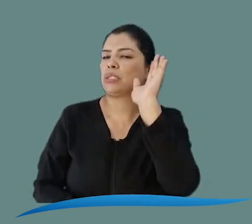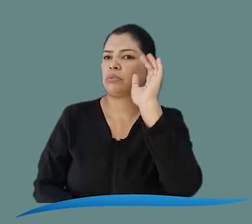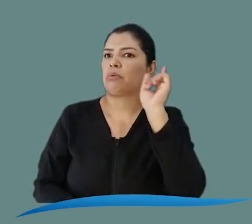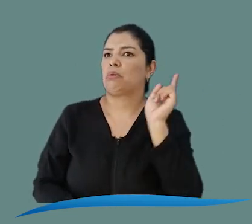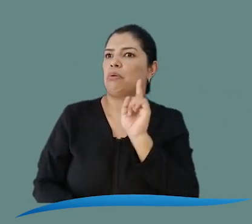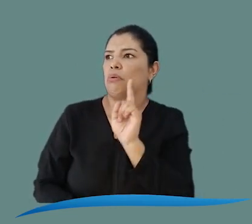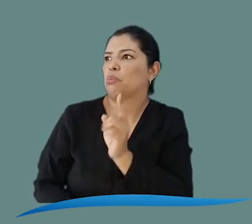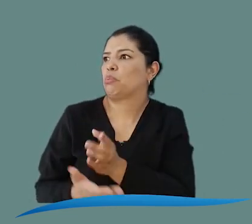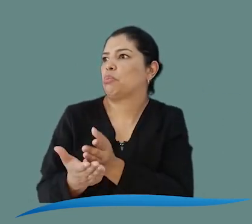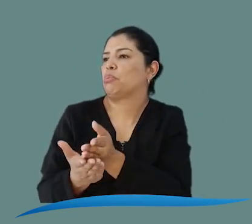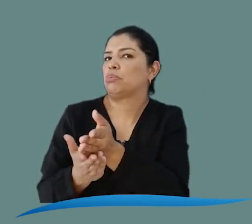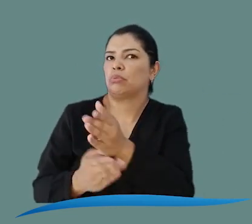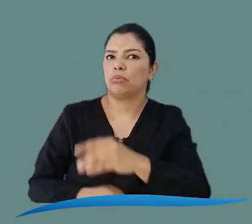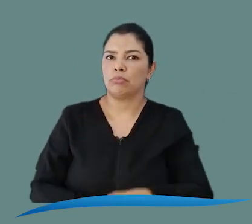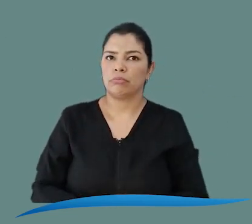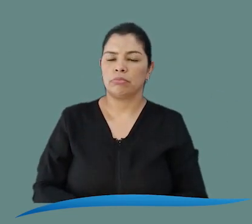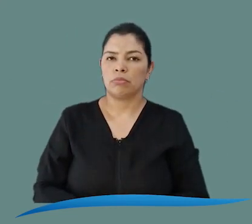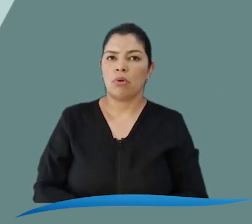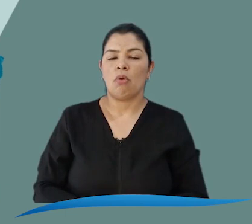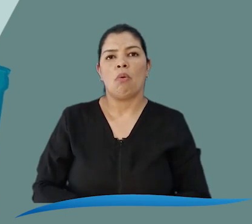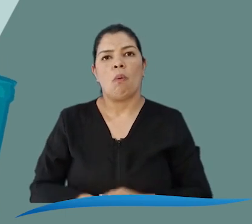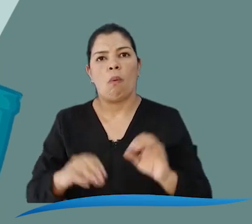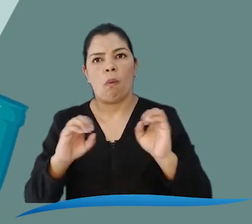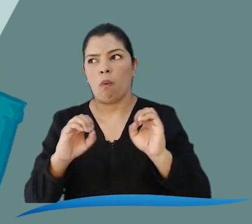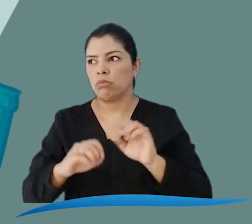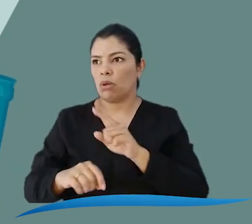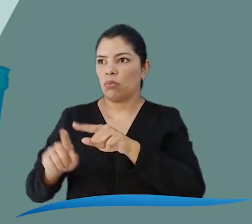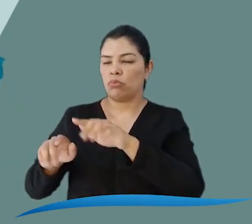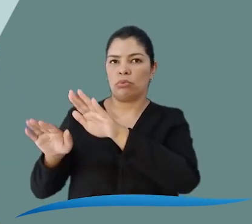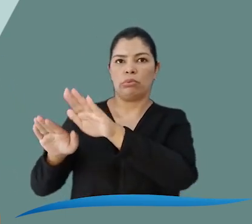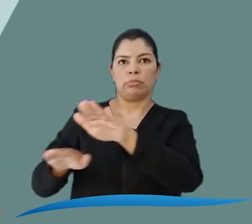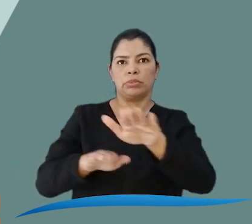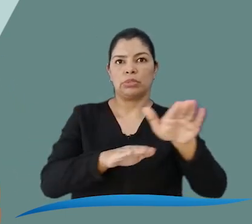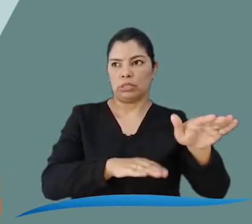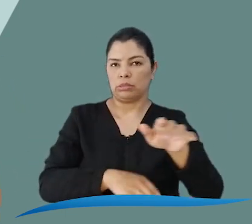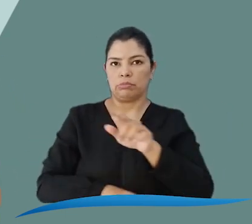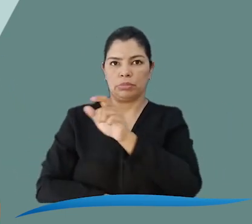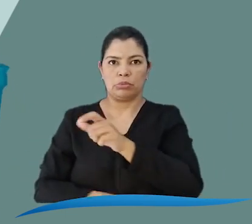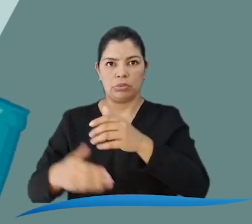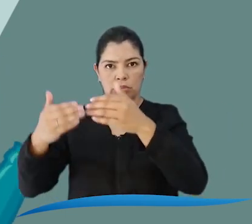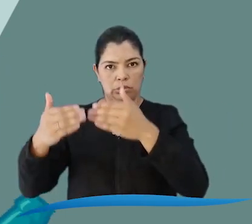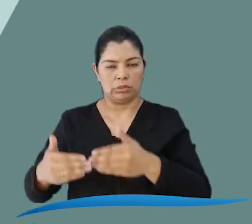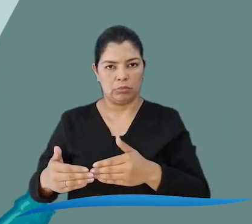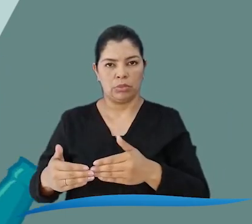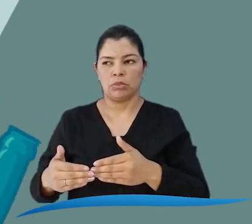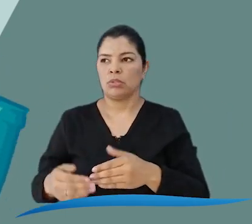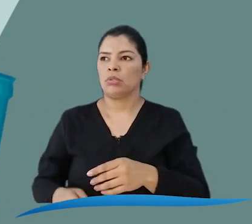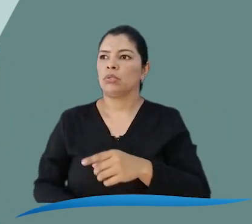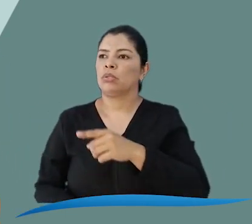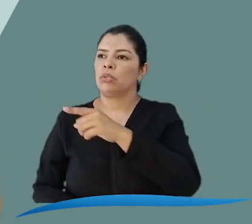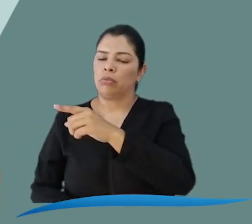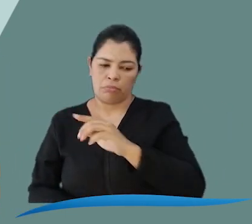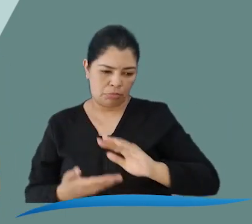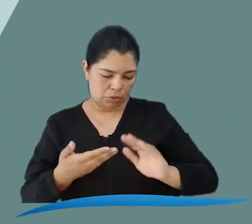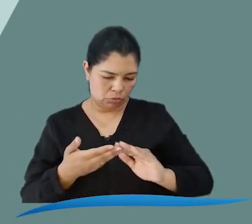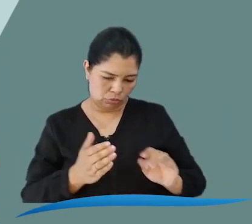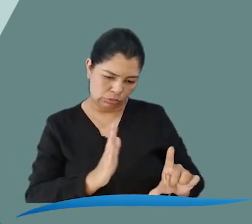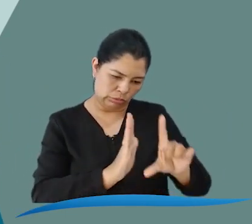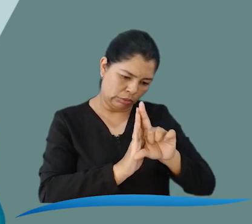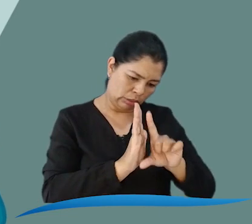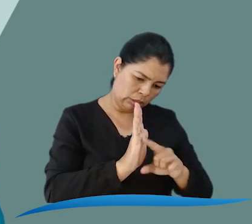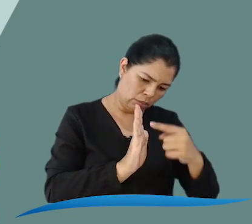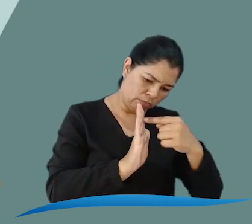que excedían los cuatro años en su rol? ¿Y que se estaba dando una elección de representantes de sociedad civil para